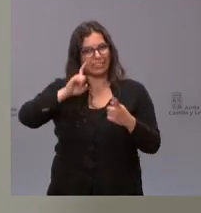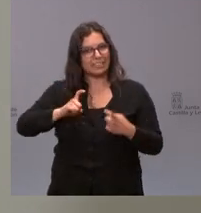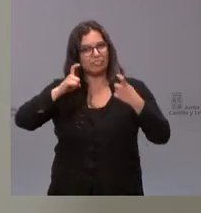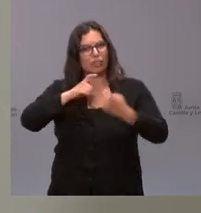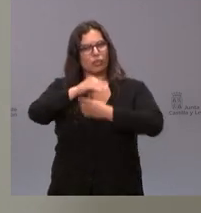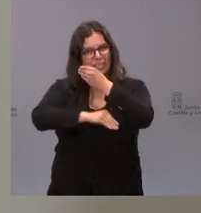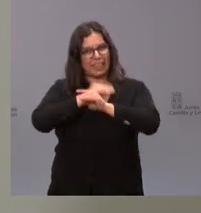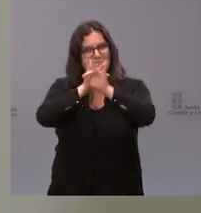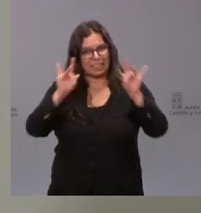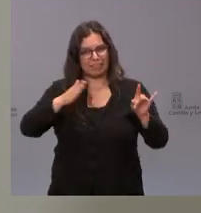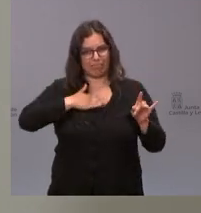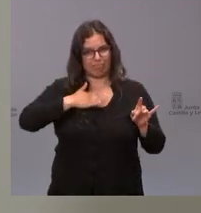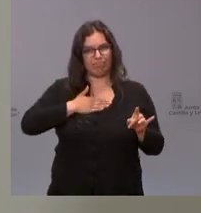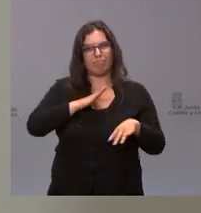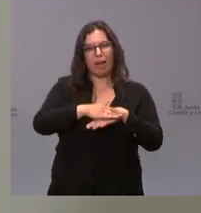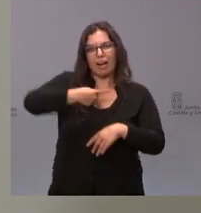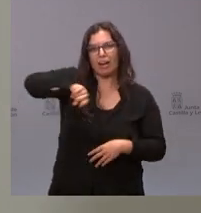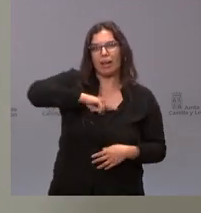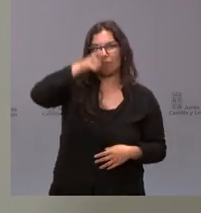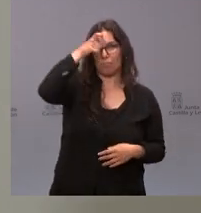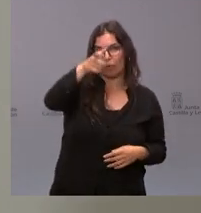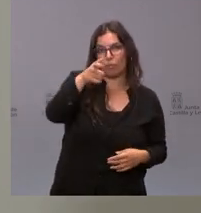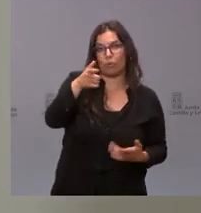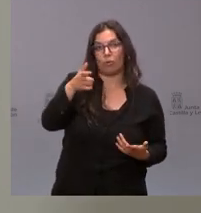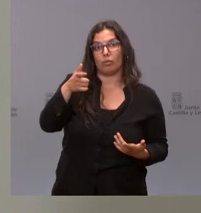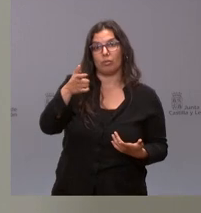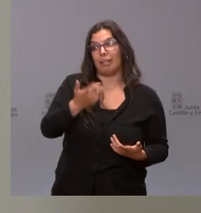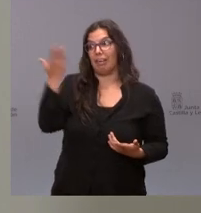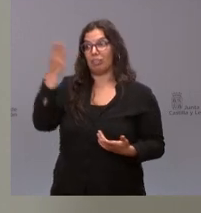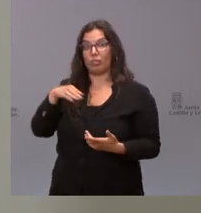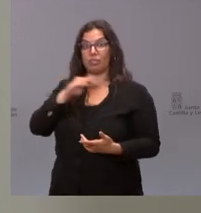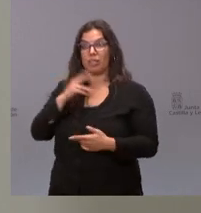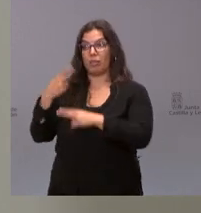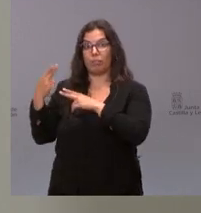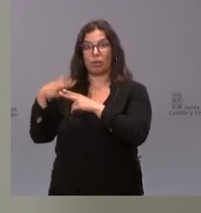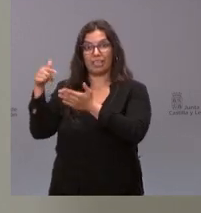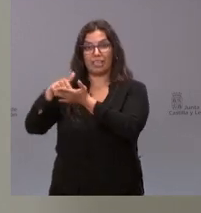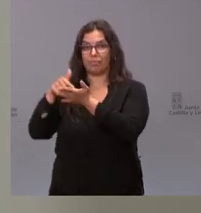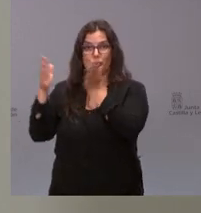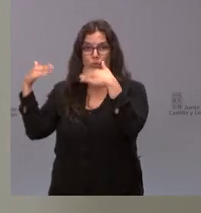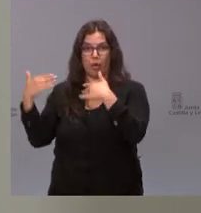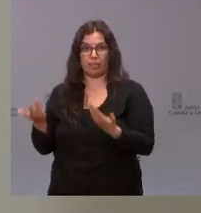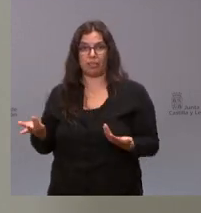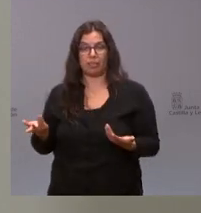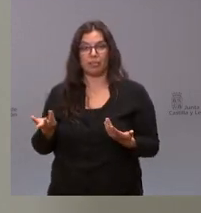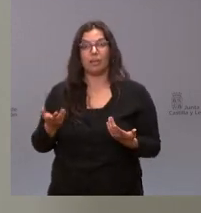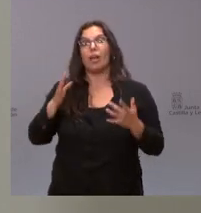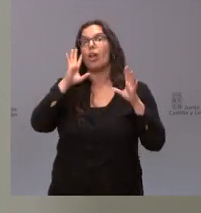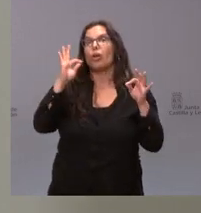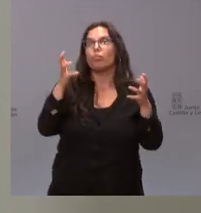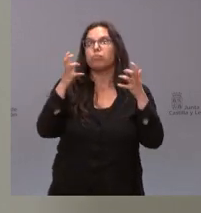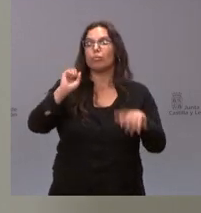específico para nuestro mundo rural cosa que apenas existe dentro del contexto nacional en las políticas tributarias lógicamente ¿quién se beneficia